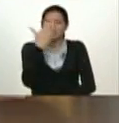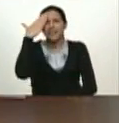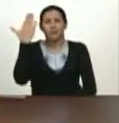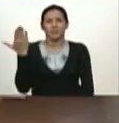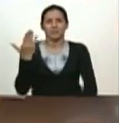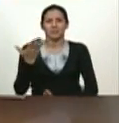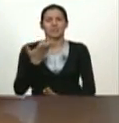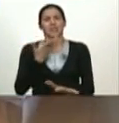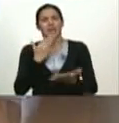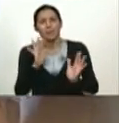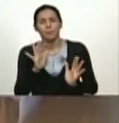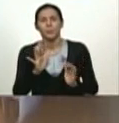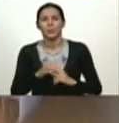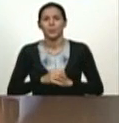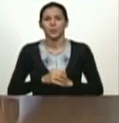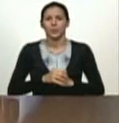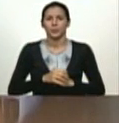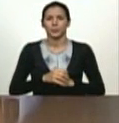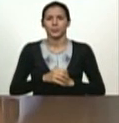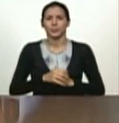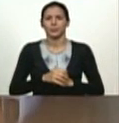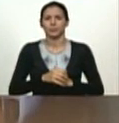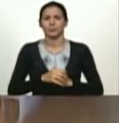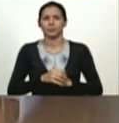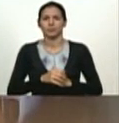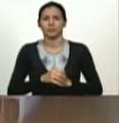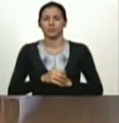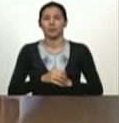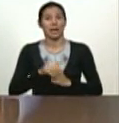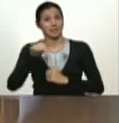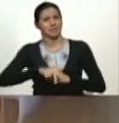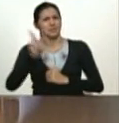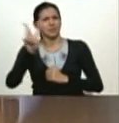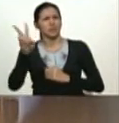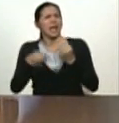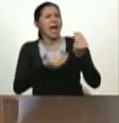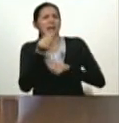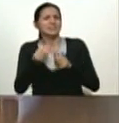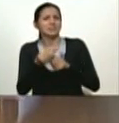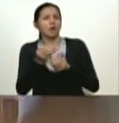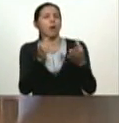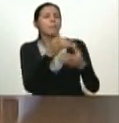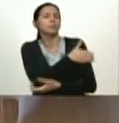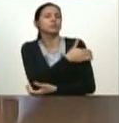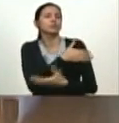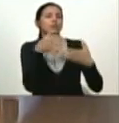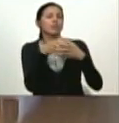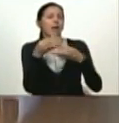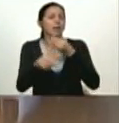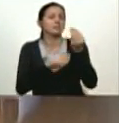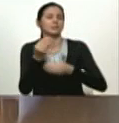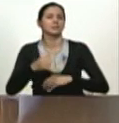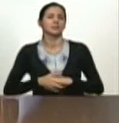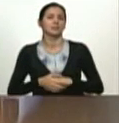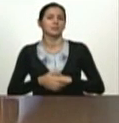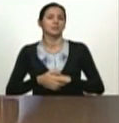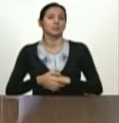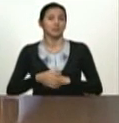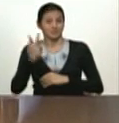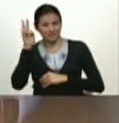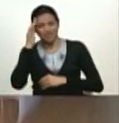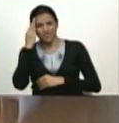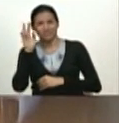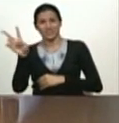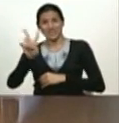En el caso de nuestro país, ¿qué ha hecho la oligarquía? Tratar de